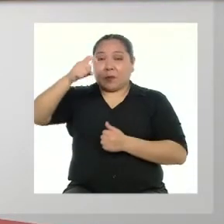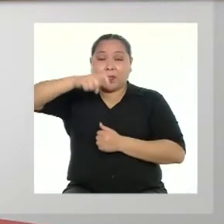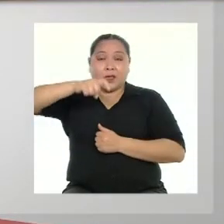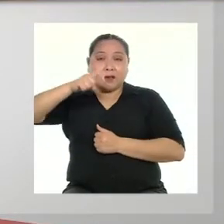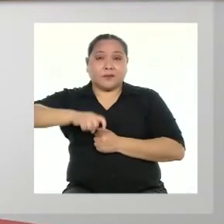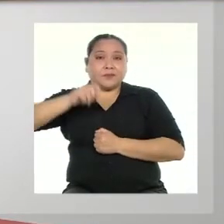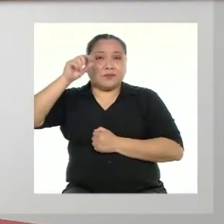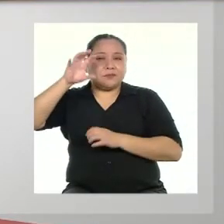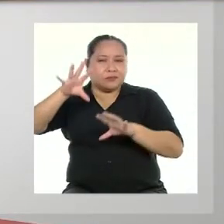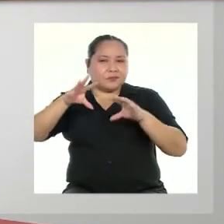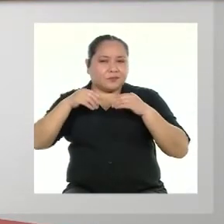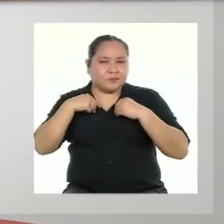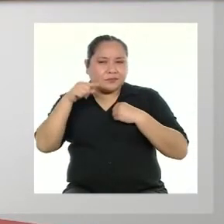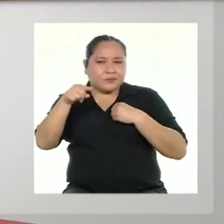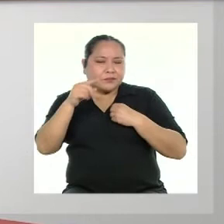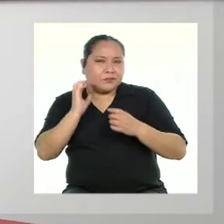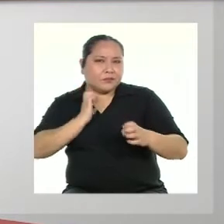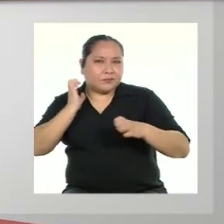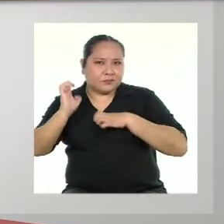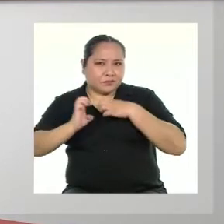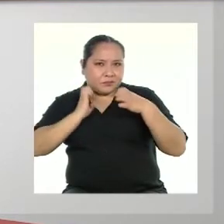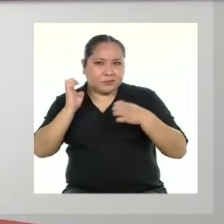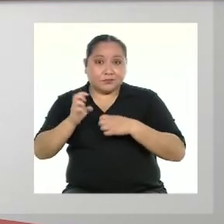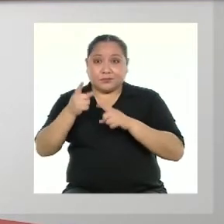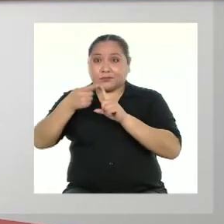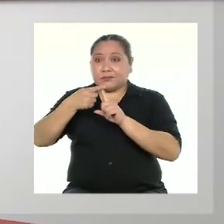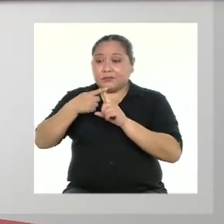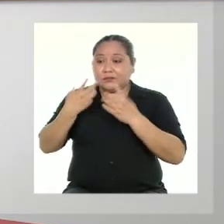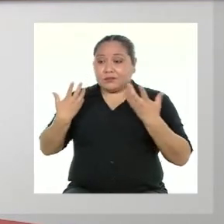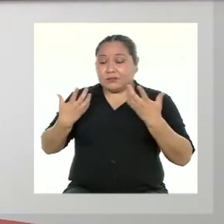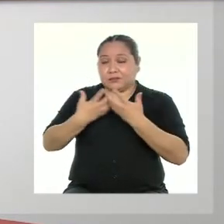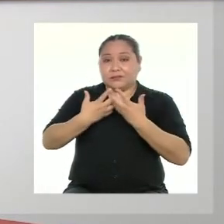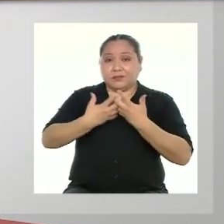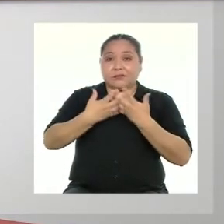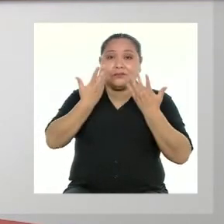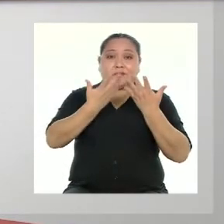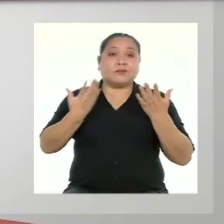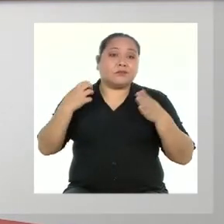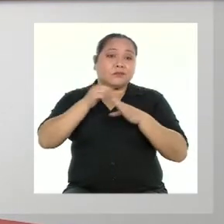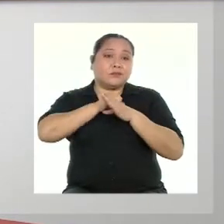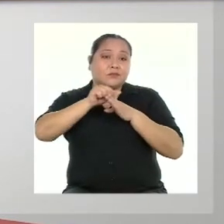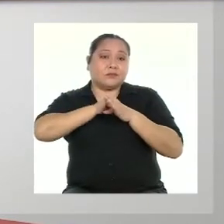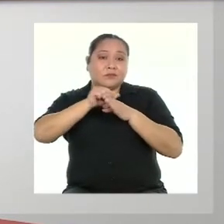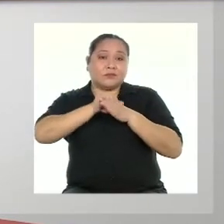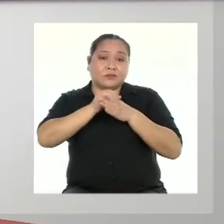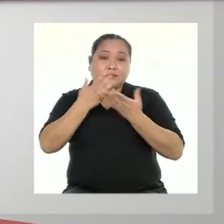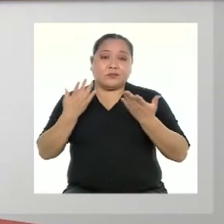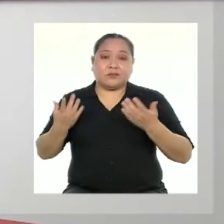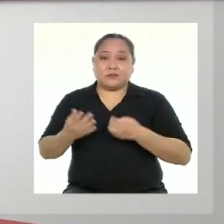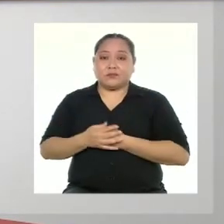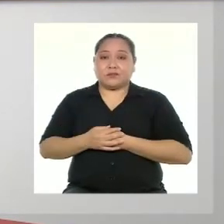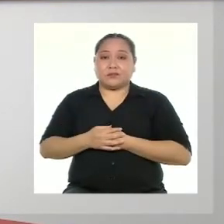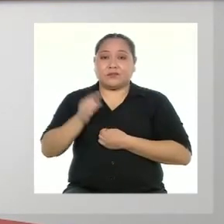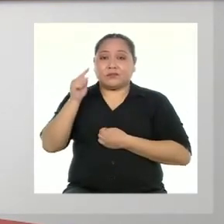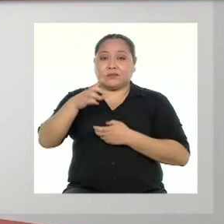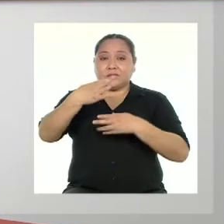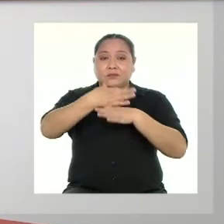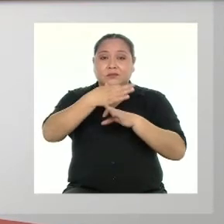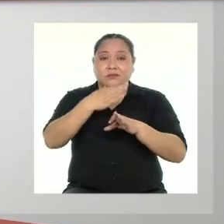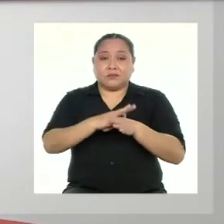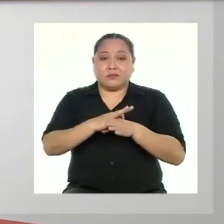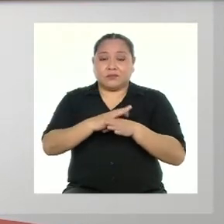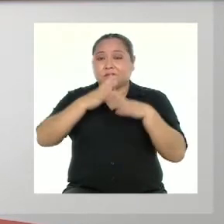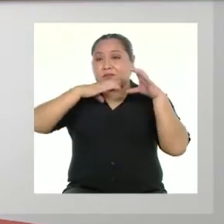necesario reconocer esas emociones positivas y relacionarlas con ciertas prácticas y actividades. De esta manera,